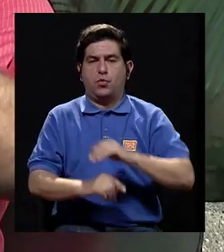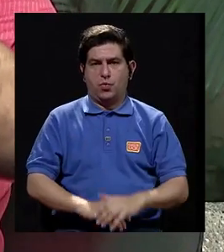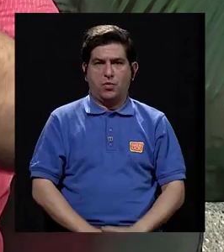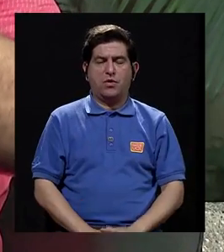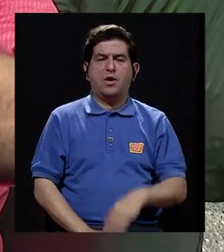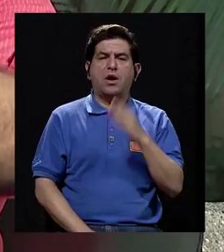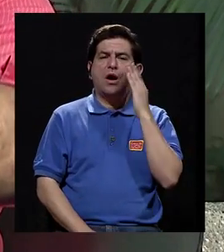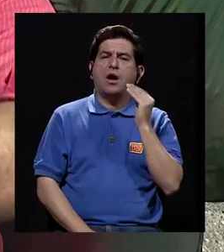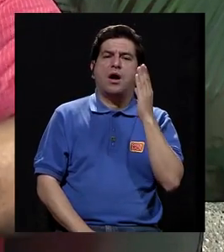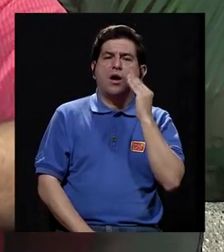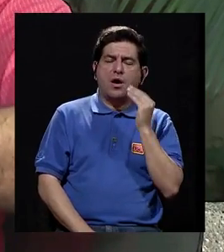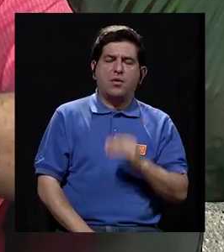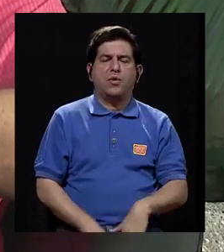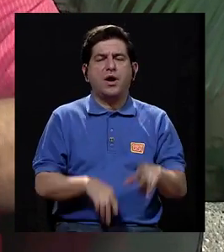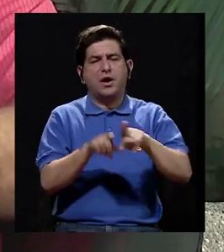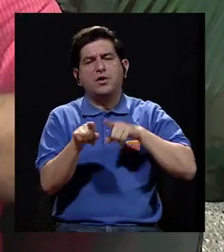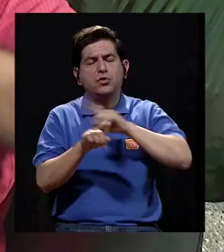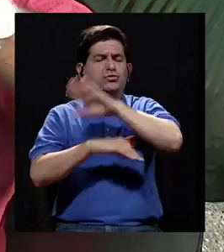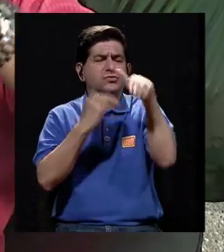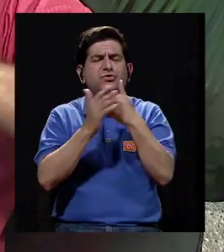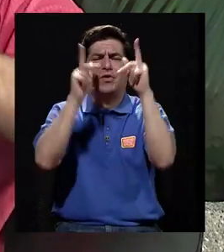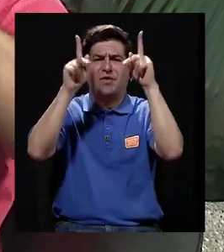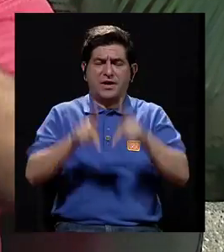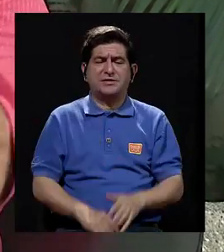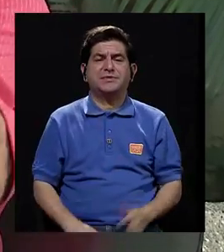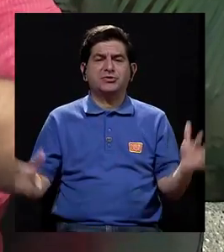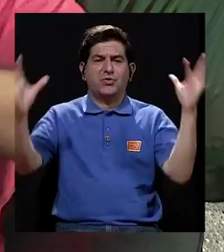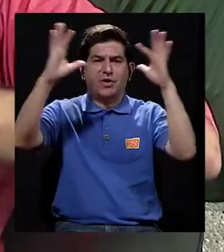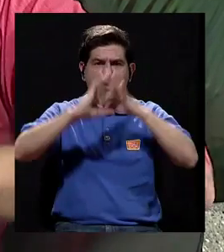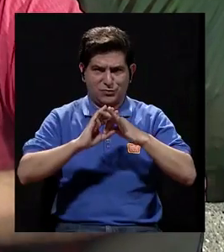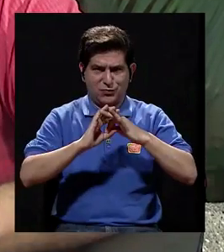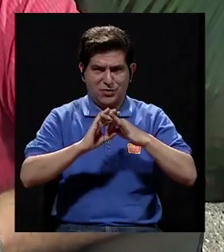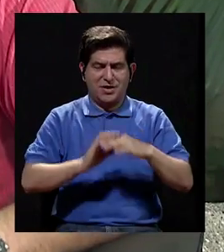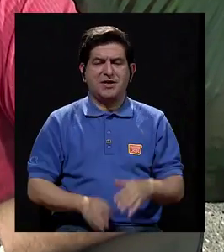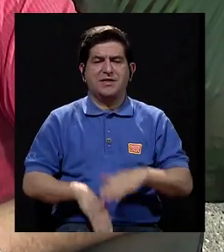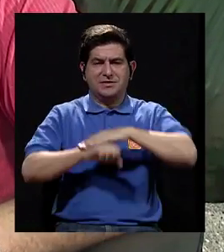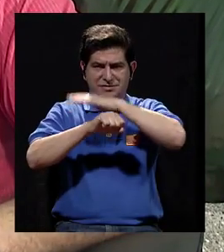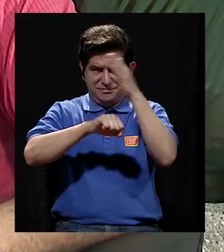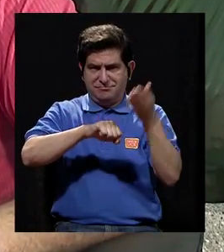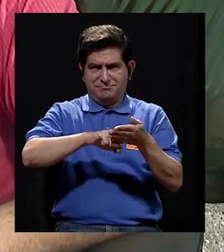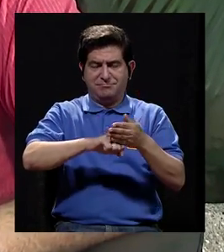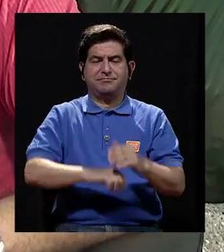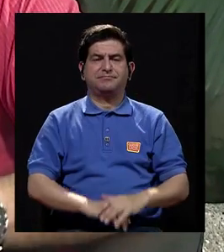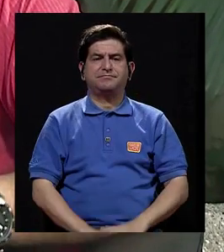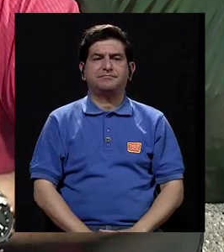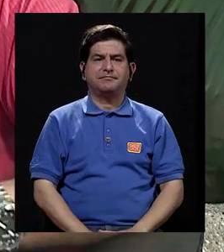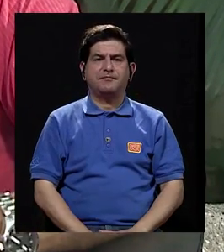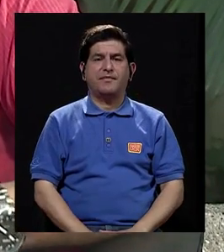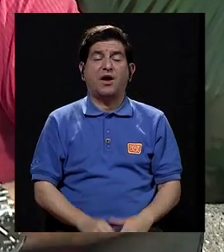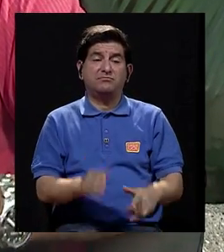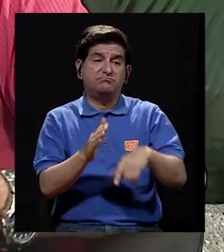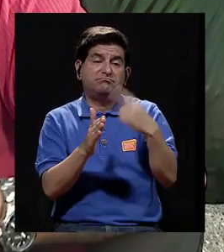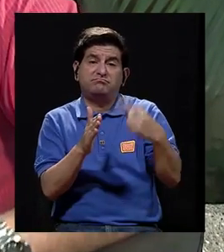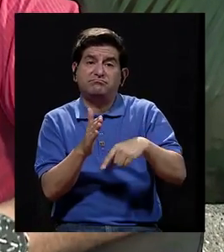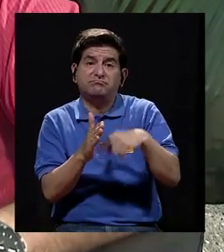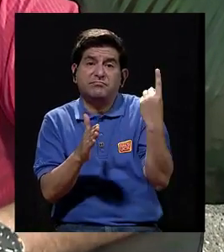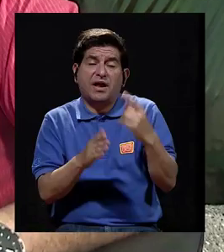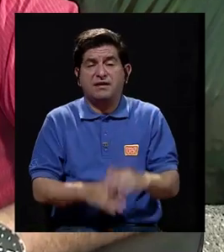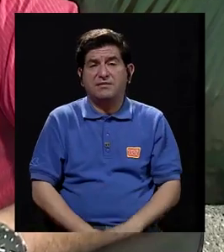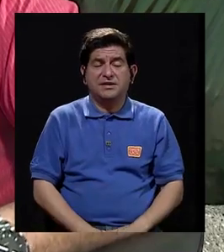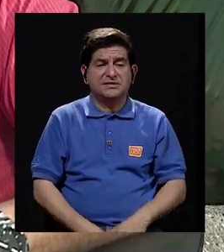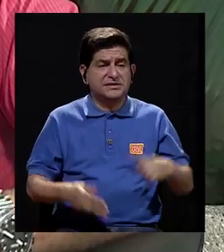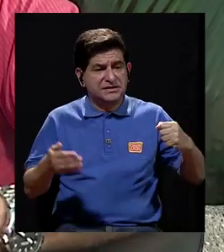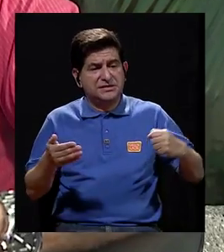entorno, llámese los abuelitos, los hermanos, toda la gente que se va a estar vinculada alrededor de este embarazo. Entonces, muchas veces,